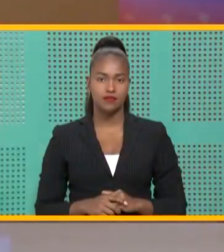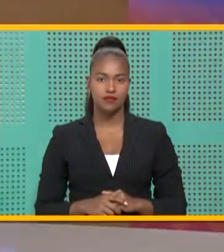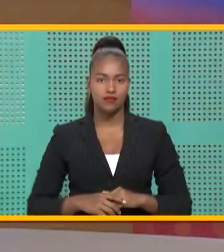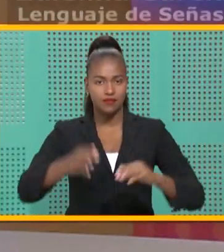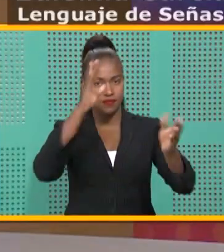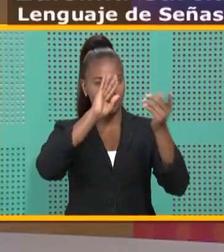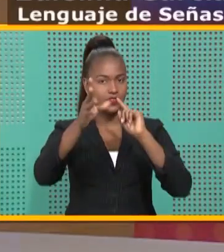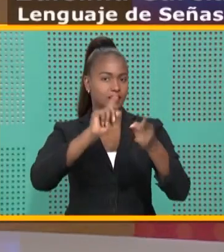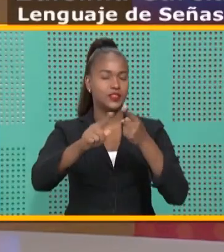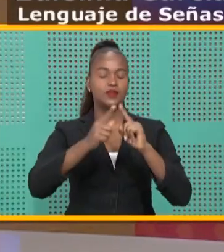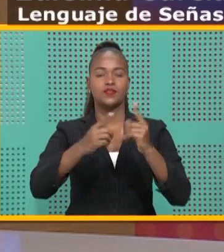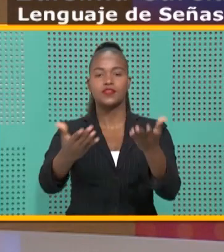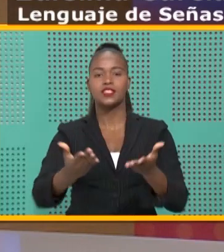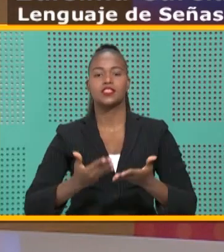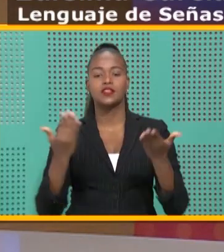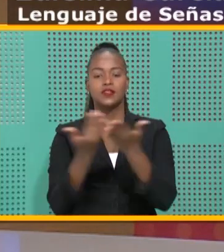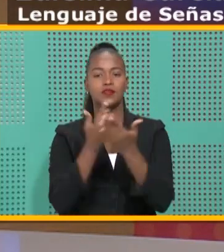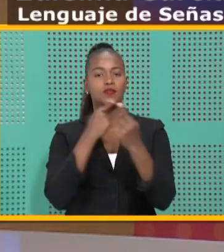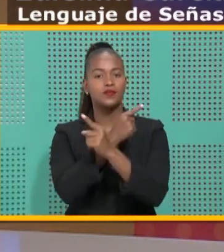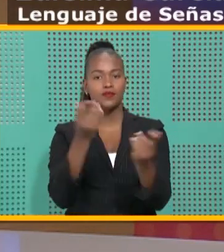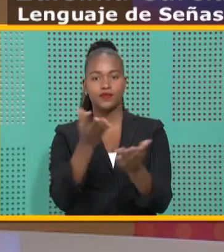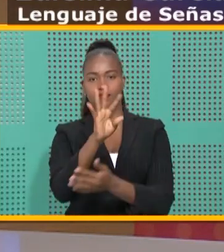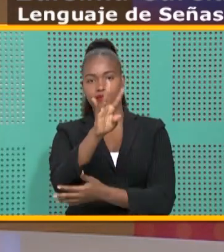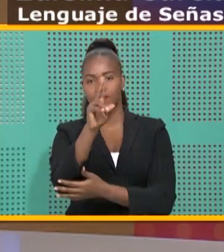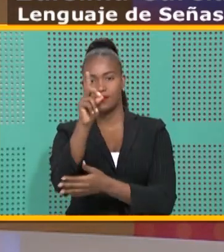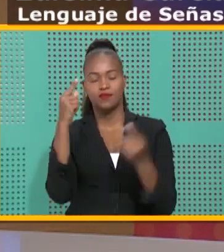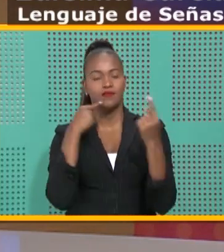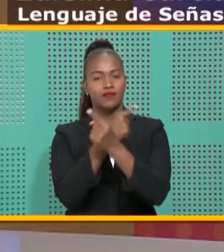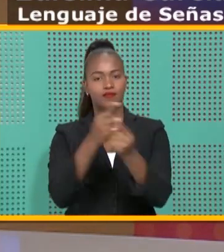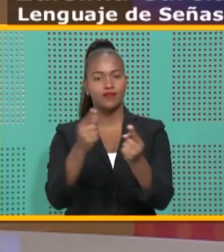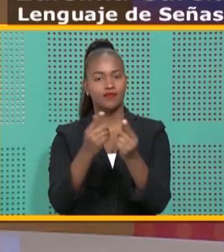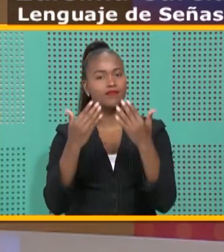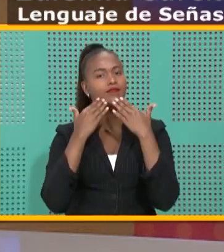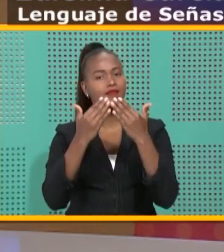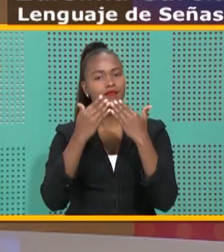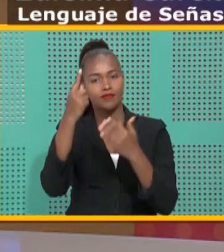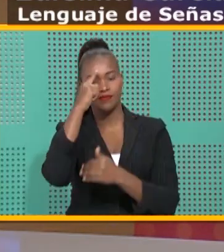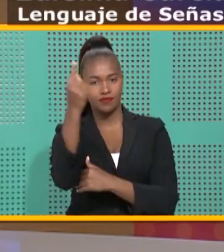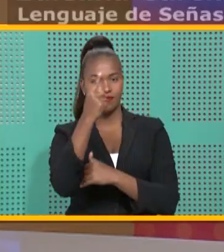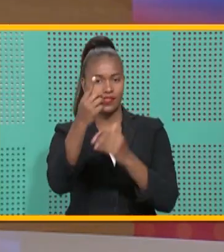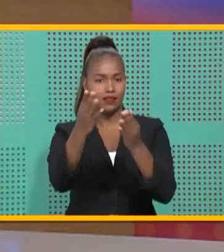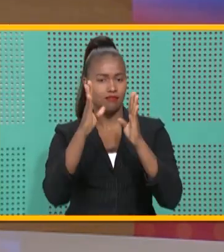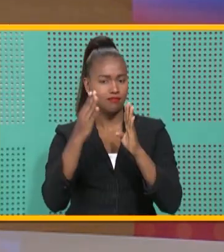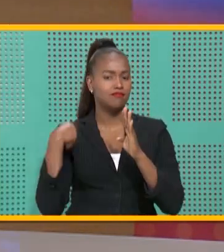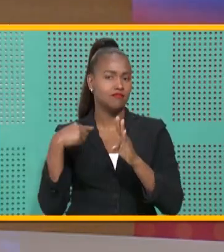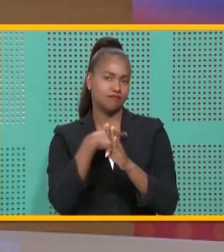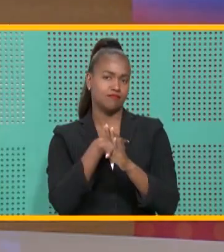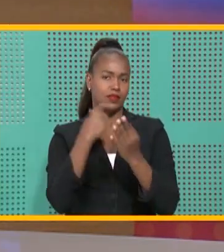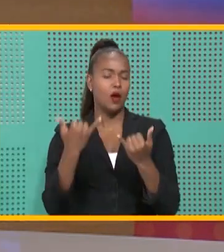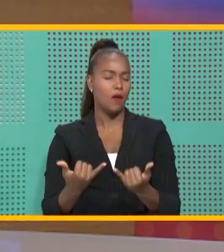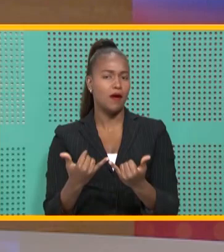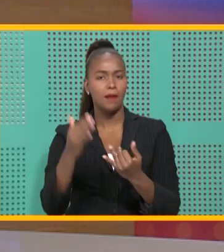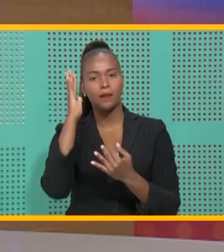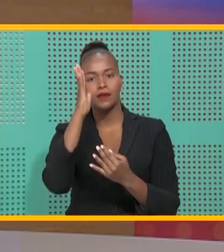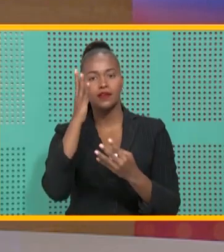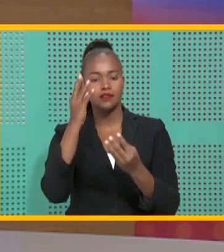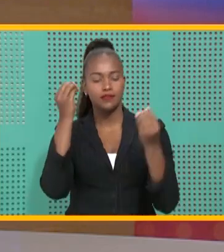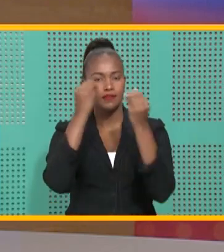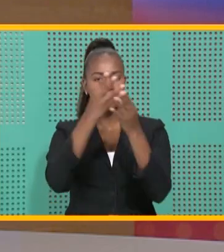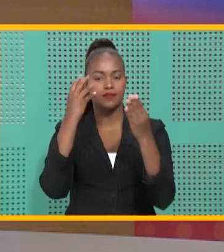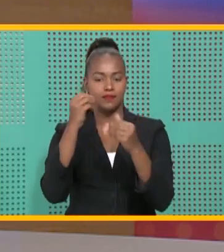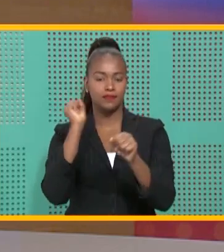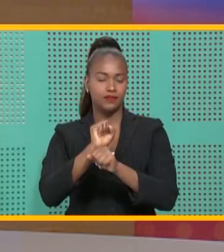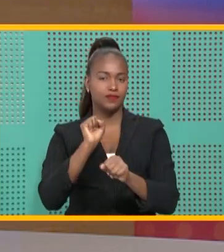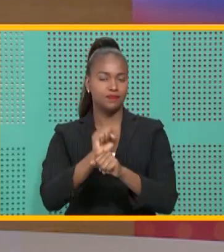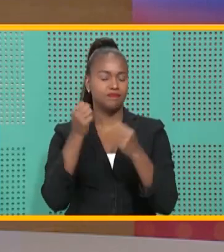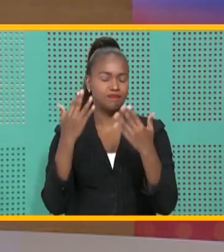Saludos amigos, bienvenidos a esta emisión de 4RD Noticias. Gracias por siempre acompañarnos de inmediato. Las principales